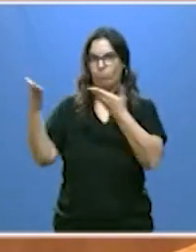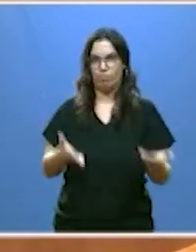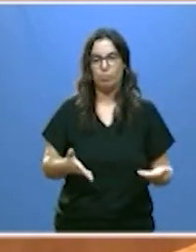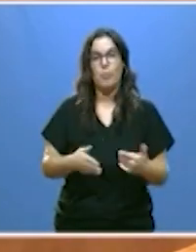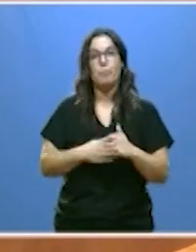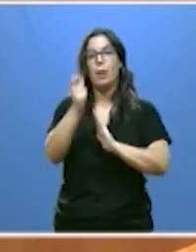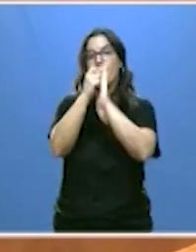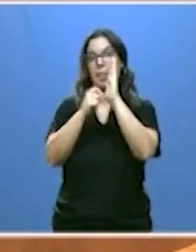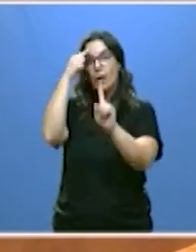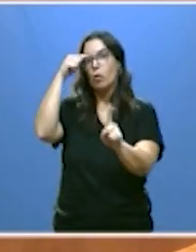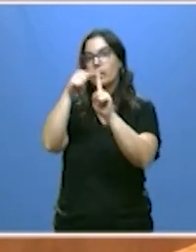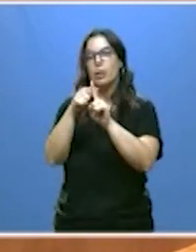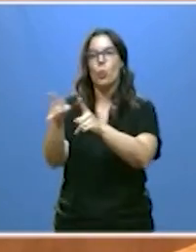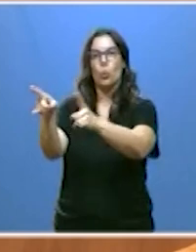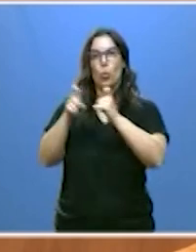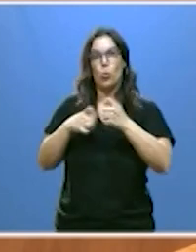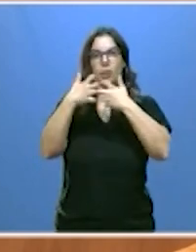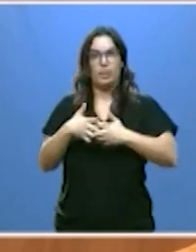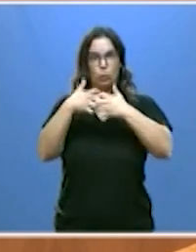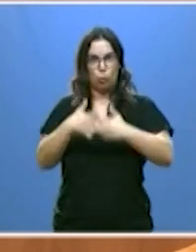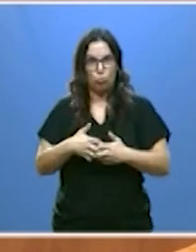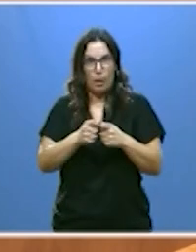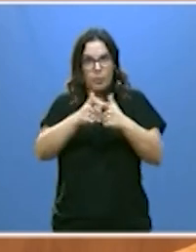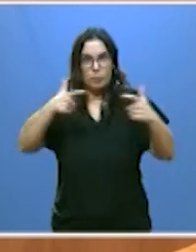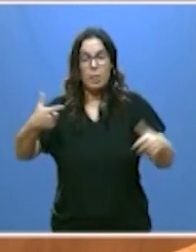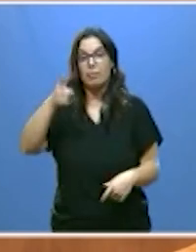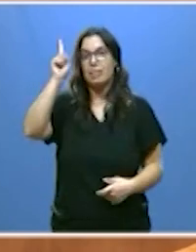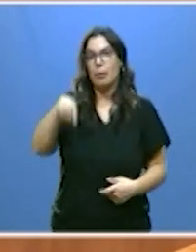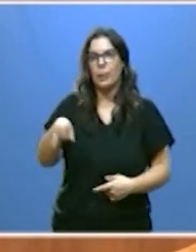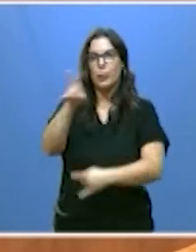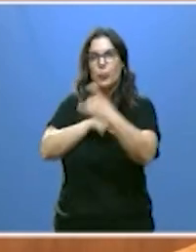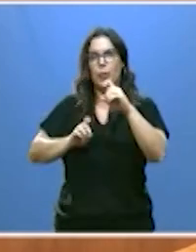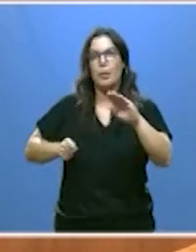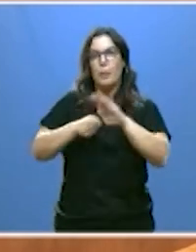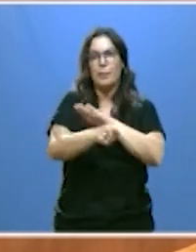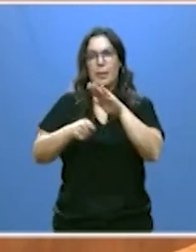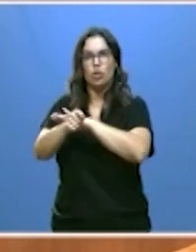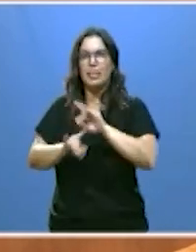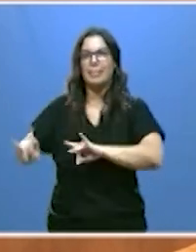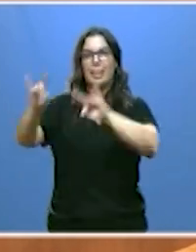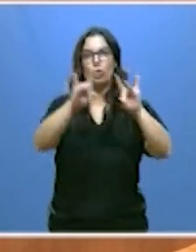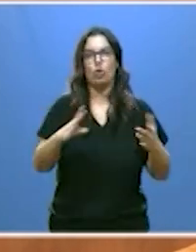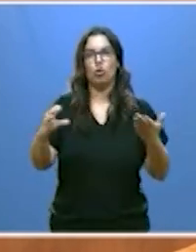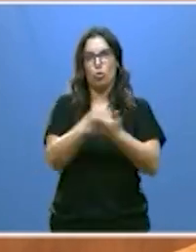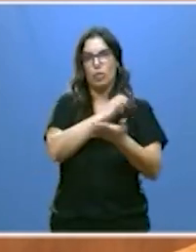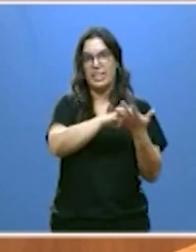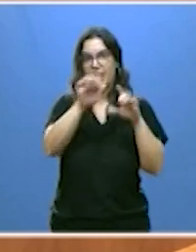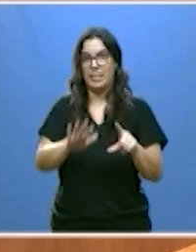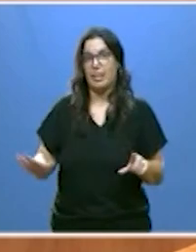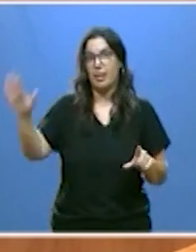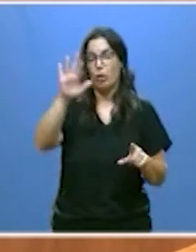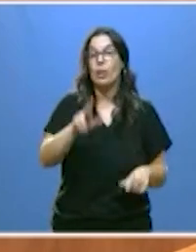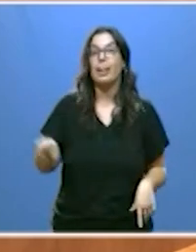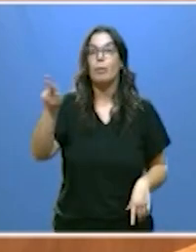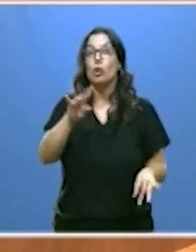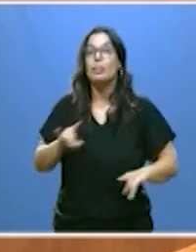medidas orientadas a la reindustrialización y también a la atracción de inversiones en todos los territorios de Castilla y León. Insisto,